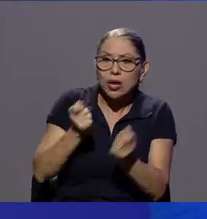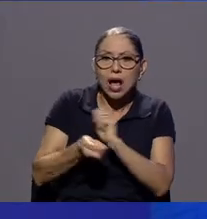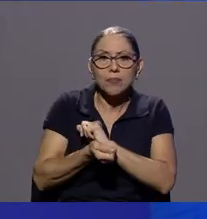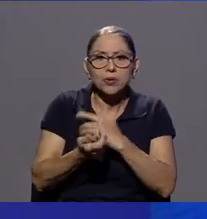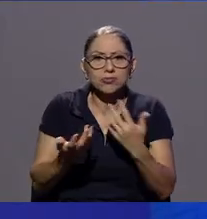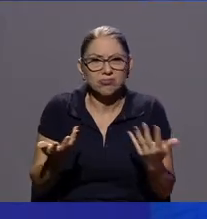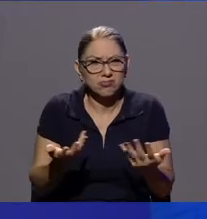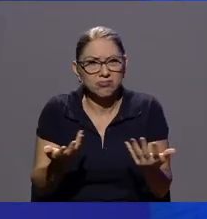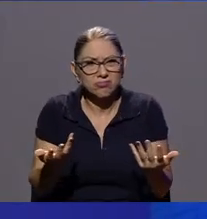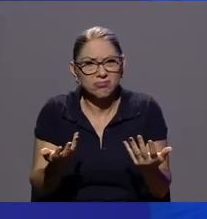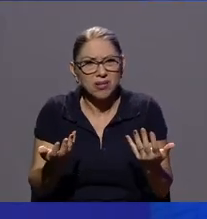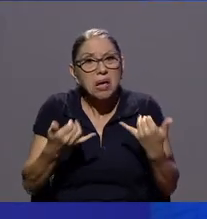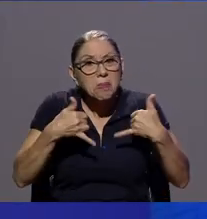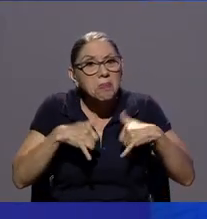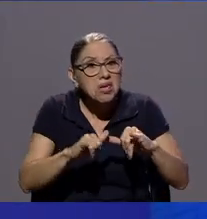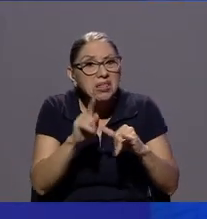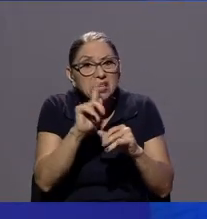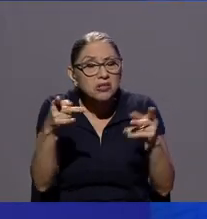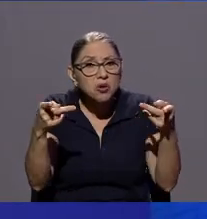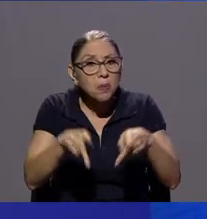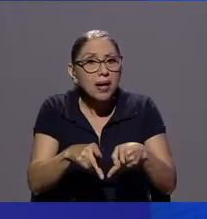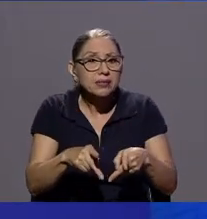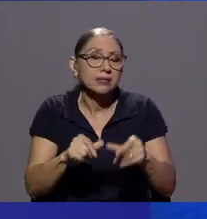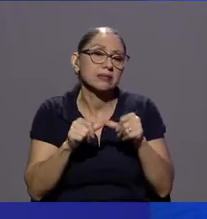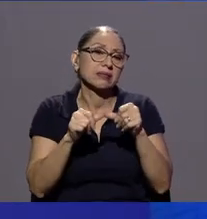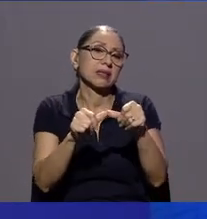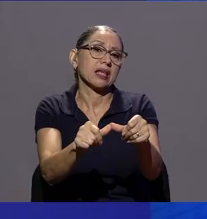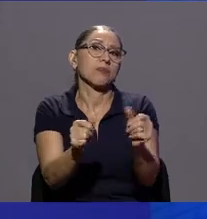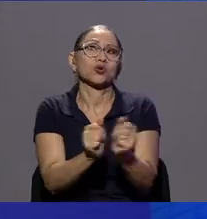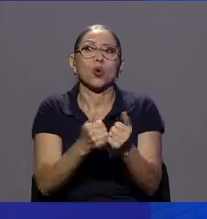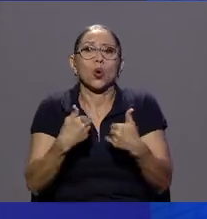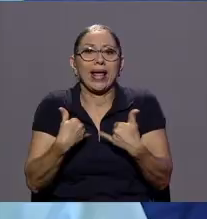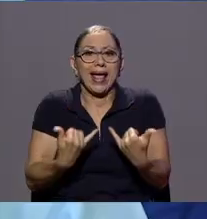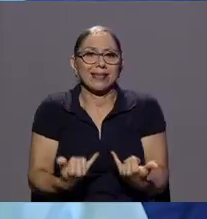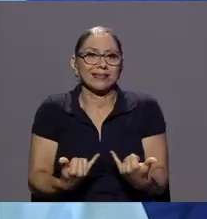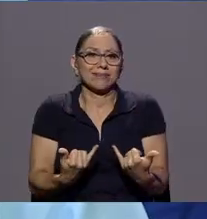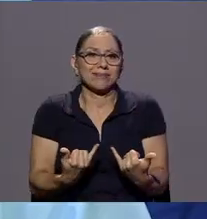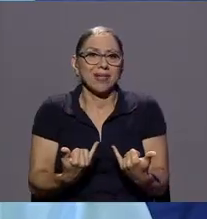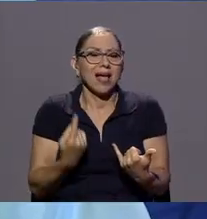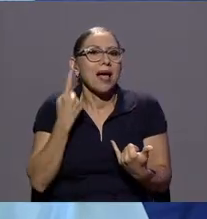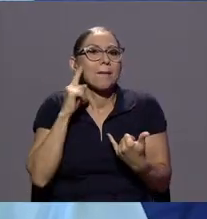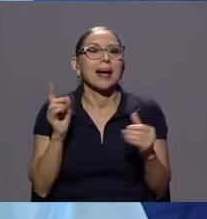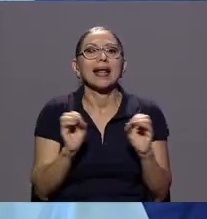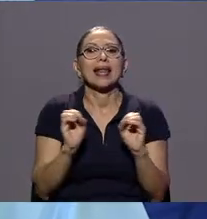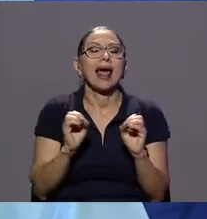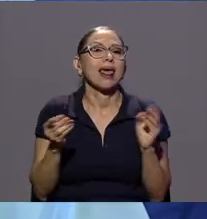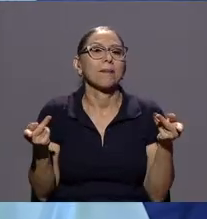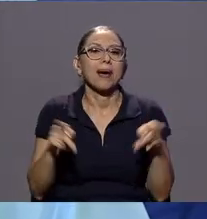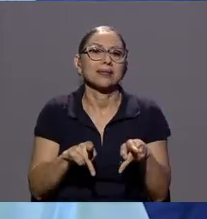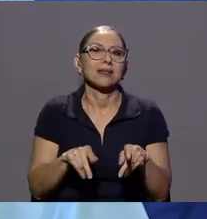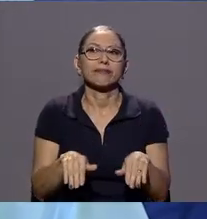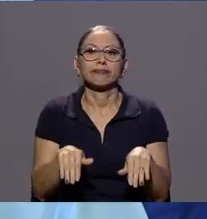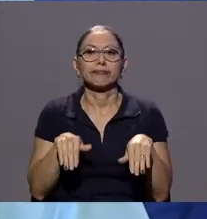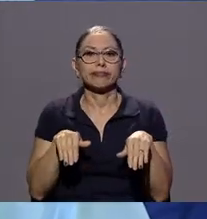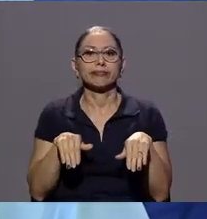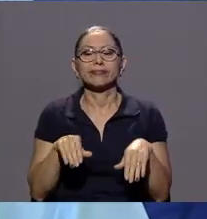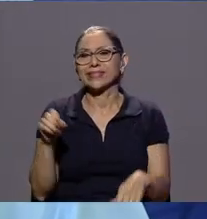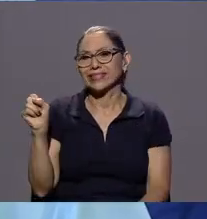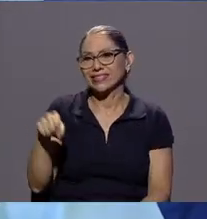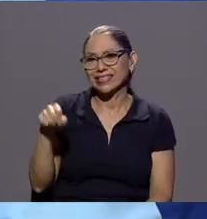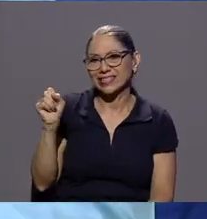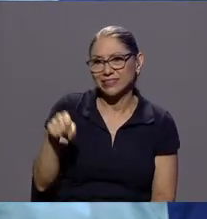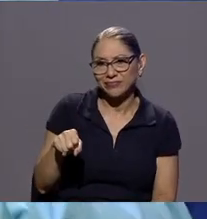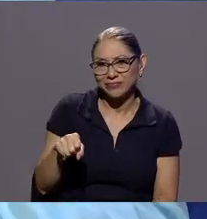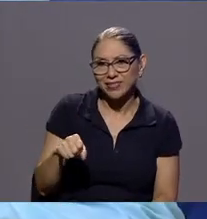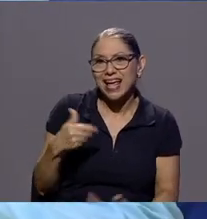funcionando con lo que existe que es para que no para que nada pase casi que hay que hacer máster